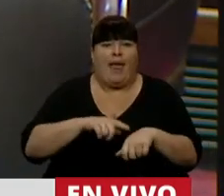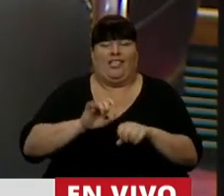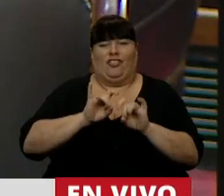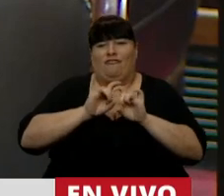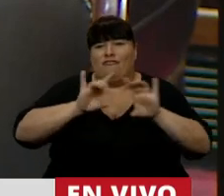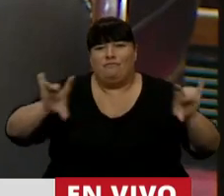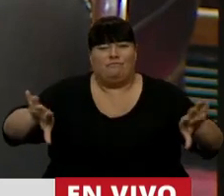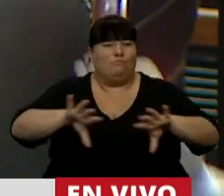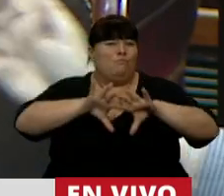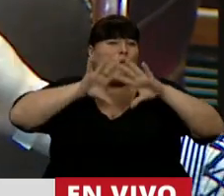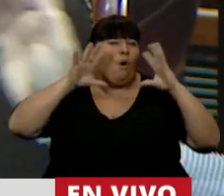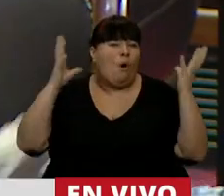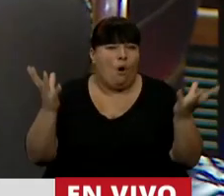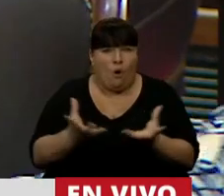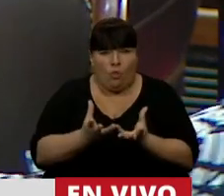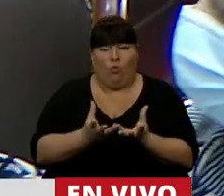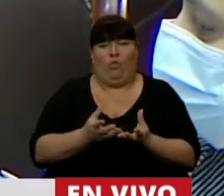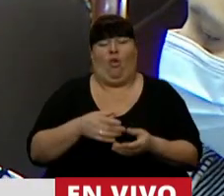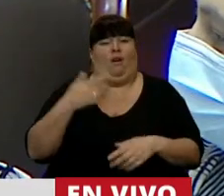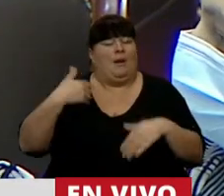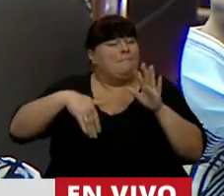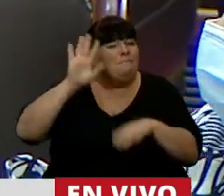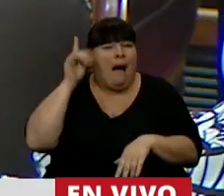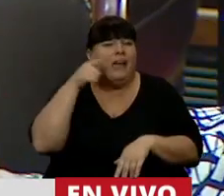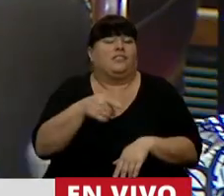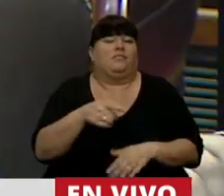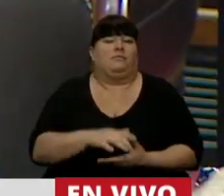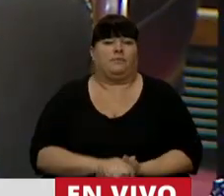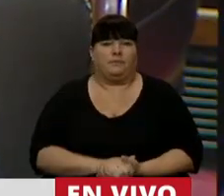una peste que se extendió por todo el planeta ensañándose especialmente